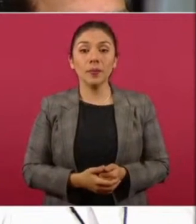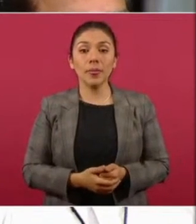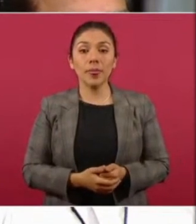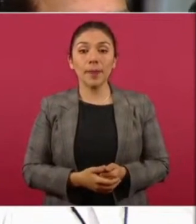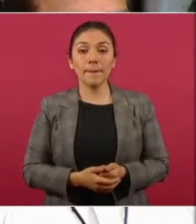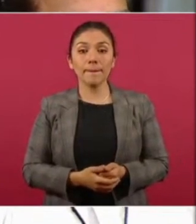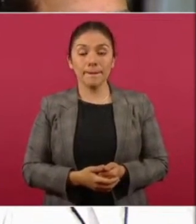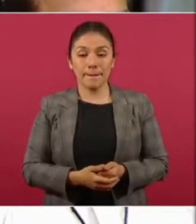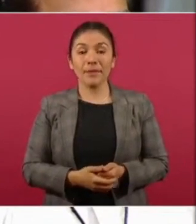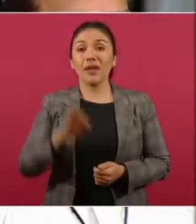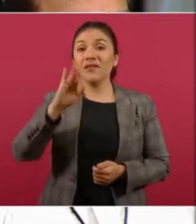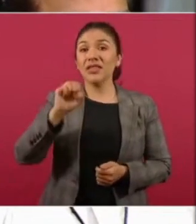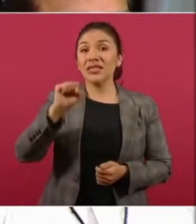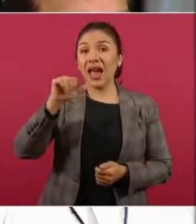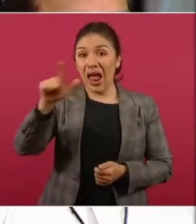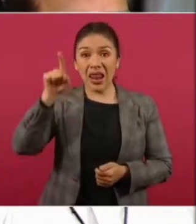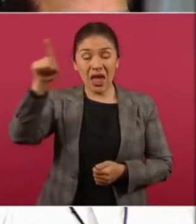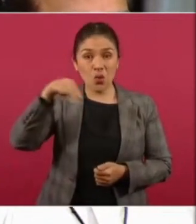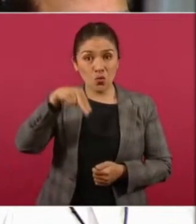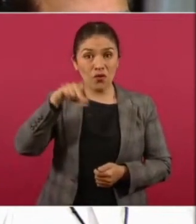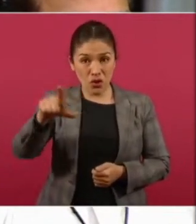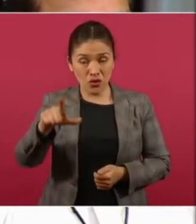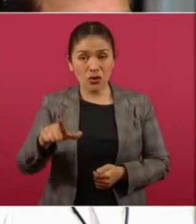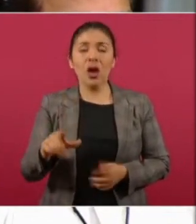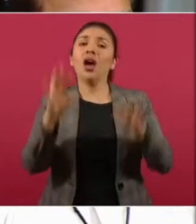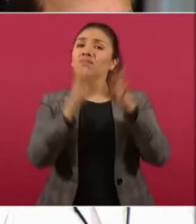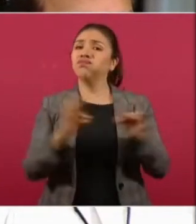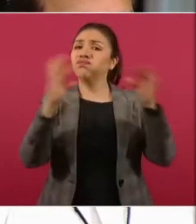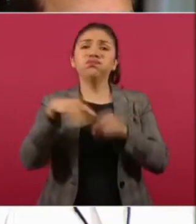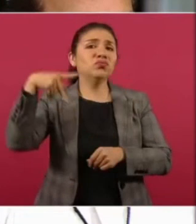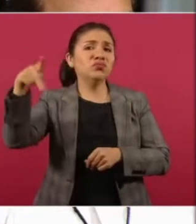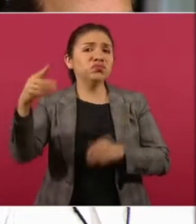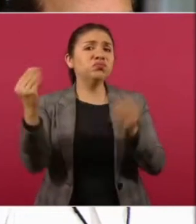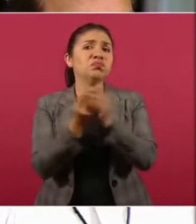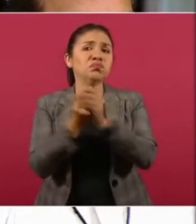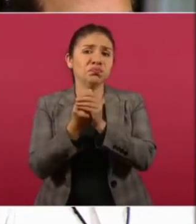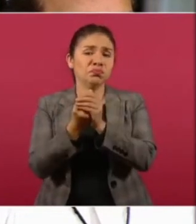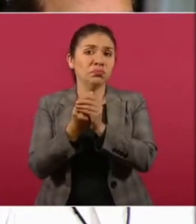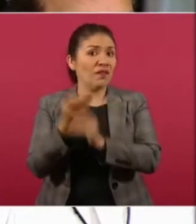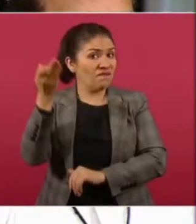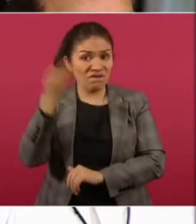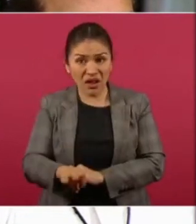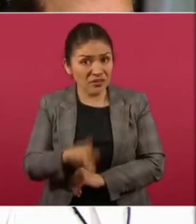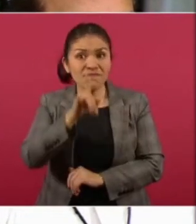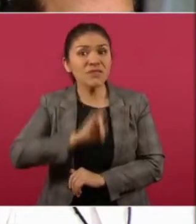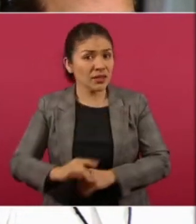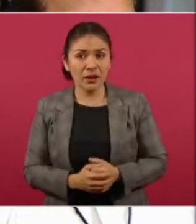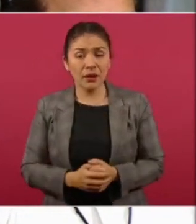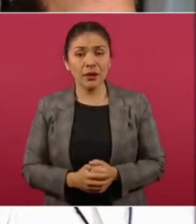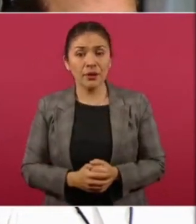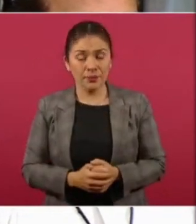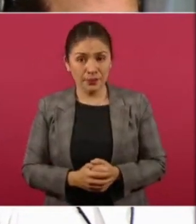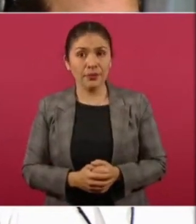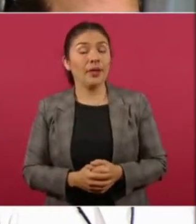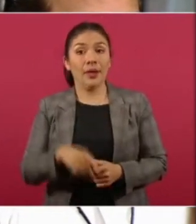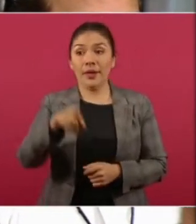La Fiscalía de Nuevo León dio una versión falsa. Y